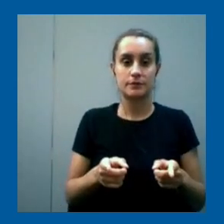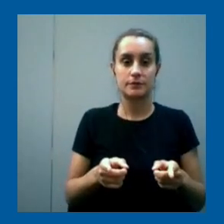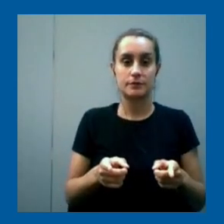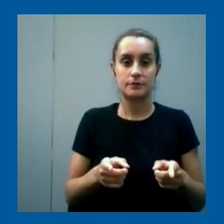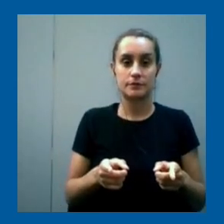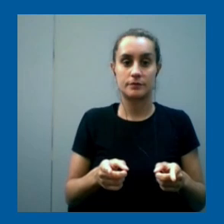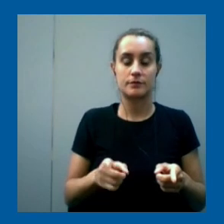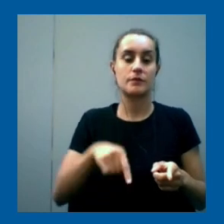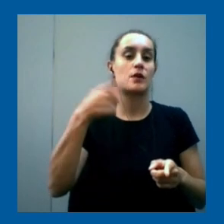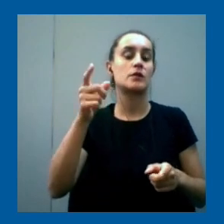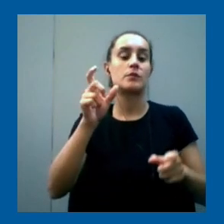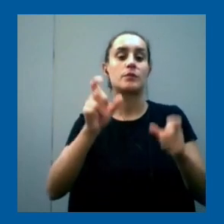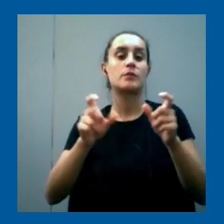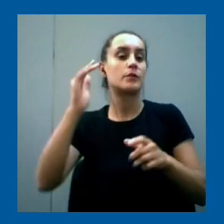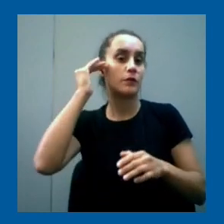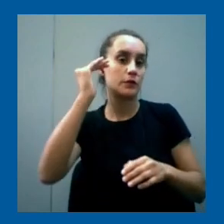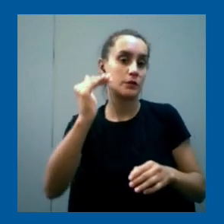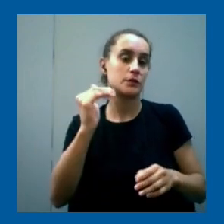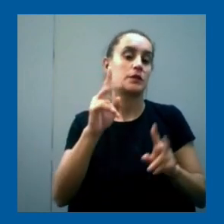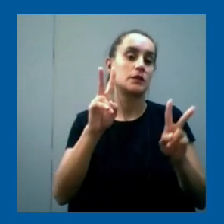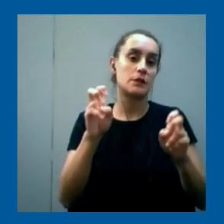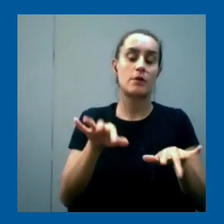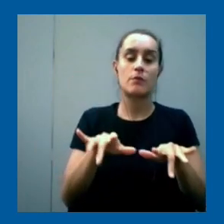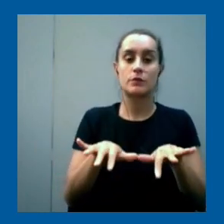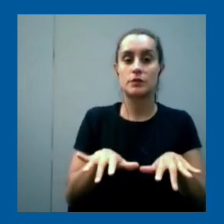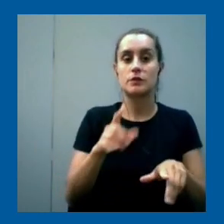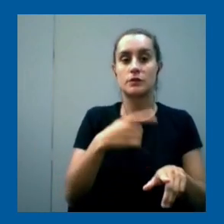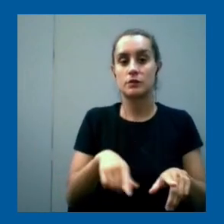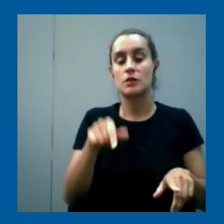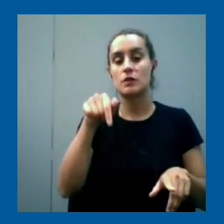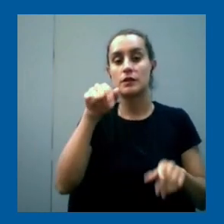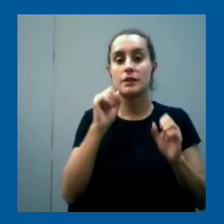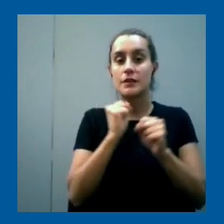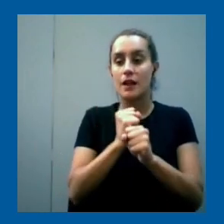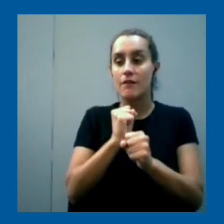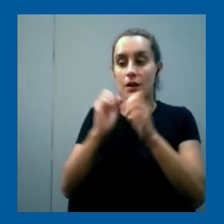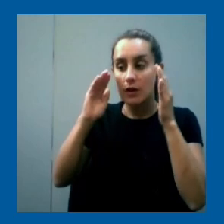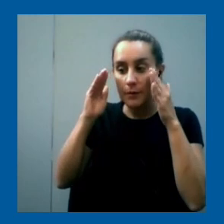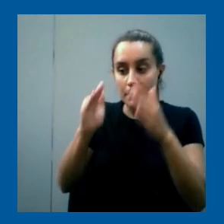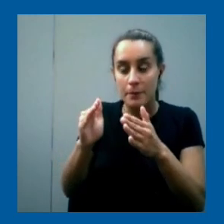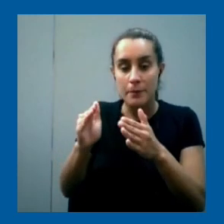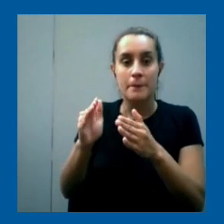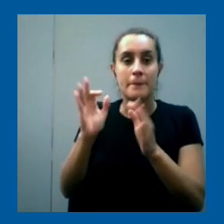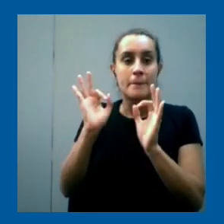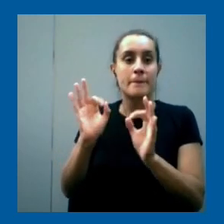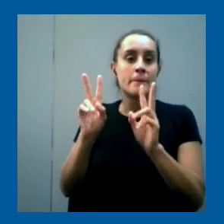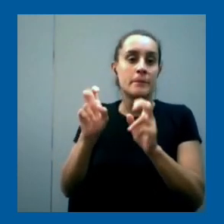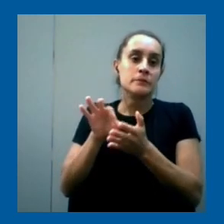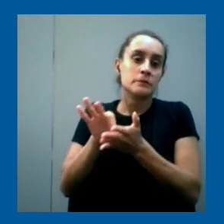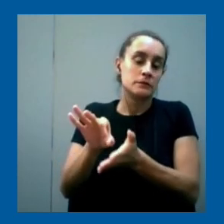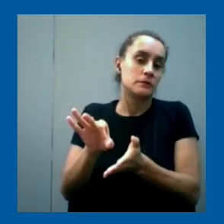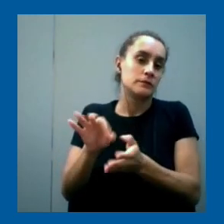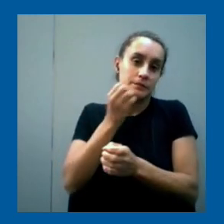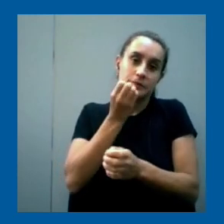docentes de todas las áreas en cuestiones de computación y en cambio el trabajo específico con determinadas unidades curriculares tiene la ventaja de que